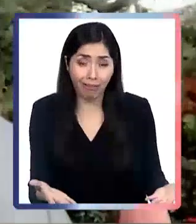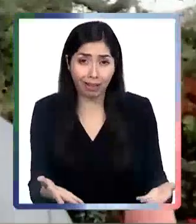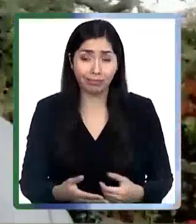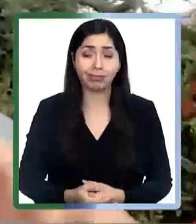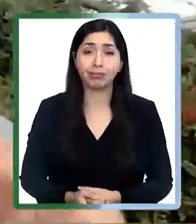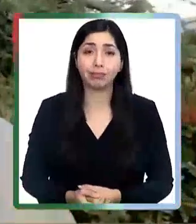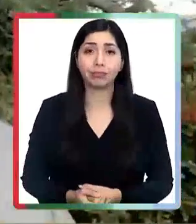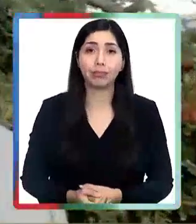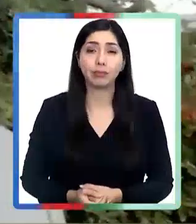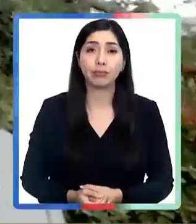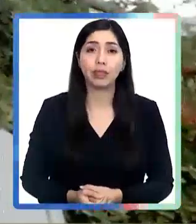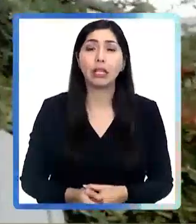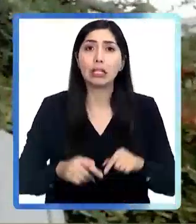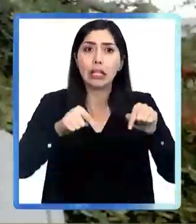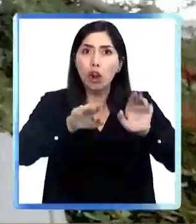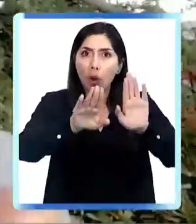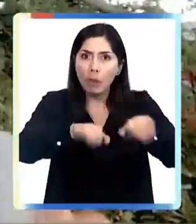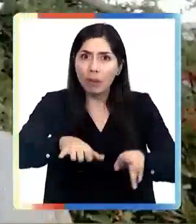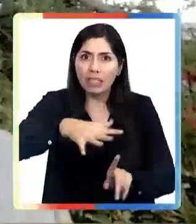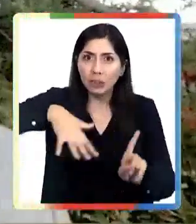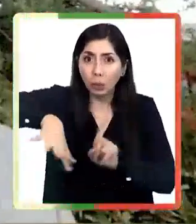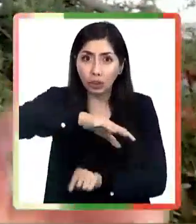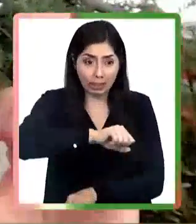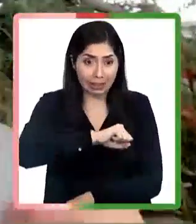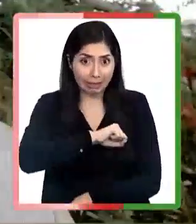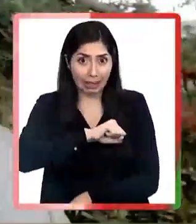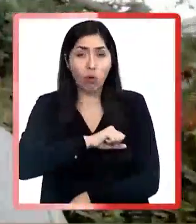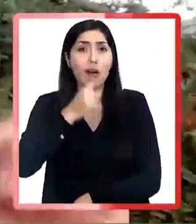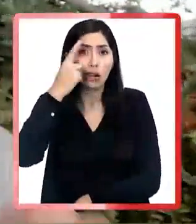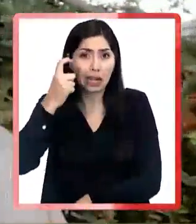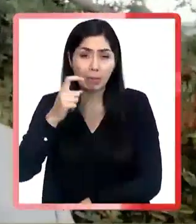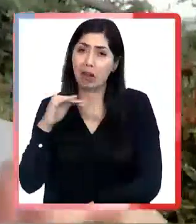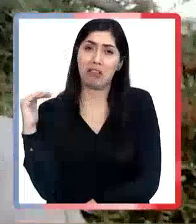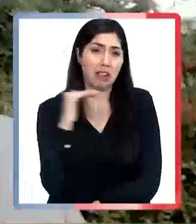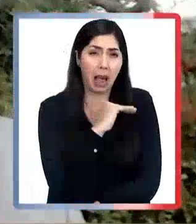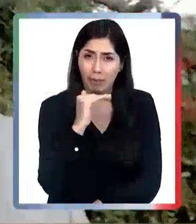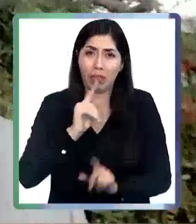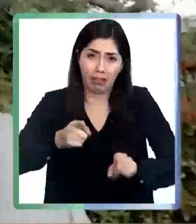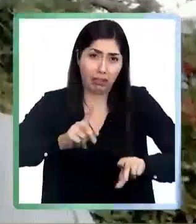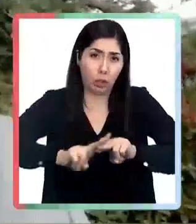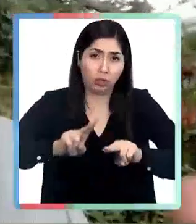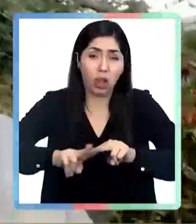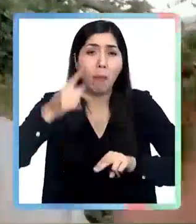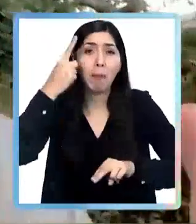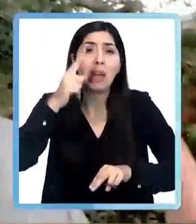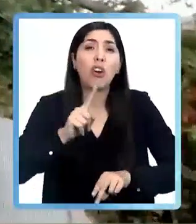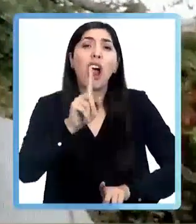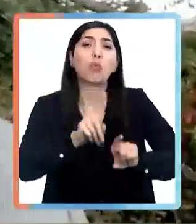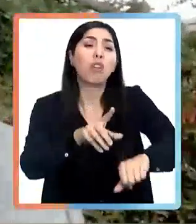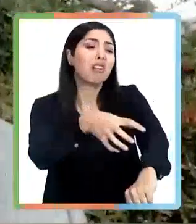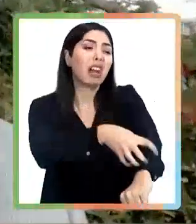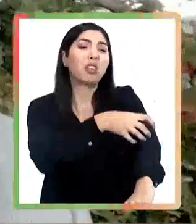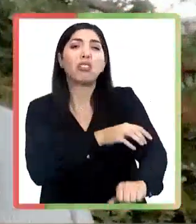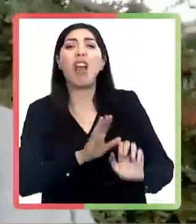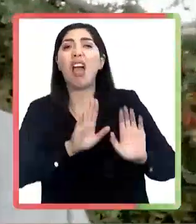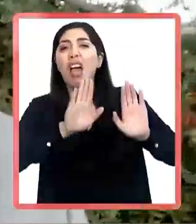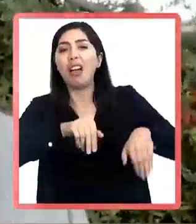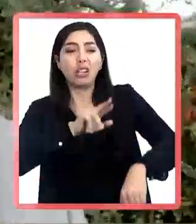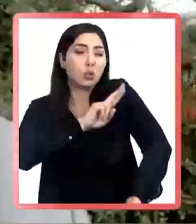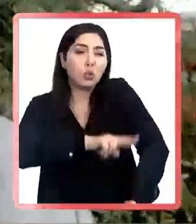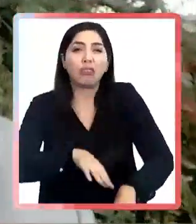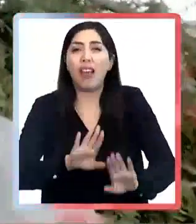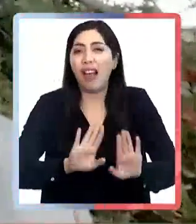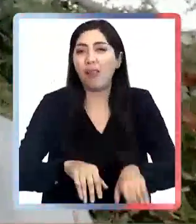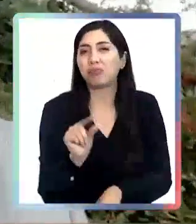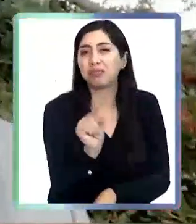lo saben. Si esto sucediera en Santiago, créanme, que inmediatamente tomarían cartas en el asunto. Pero como ocurre en un par de regiones del país del sur de